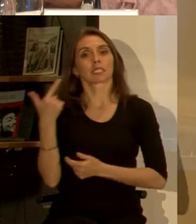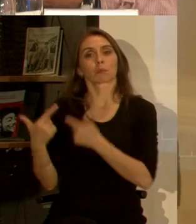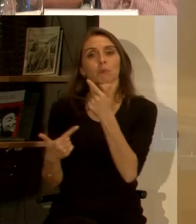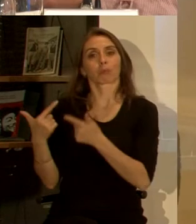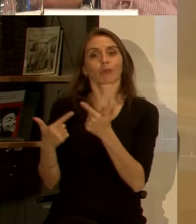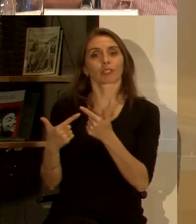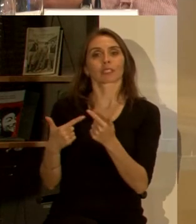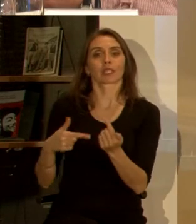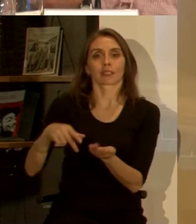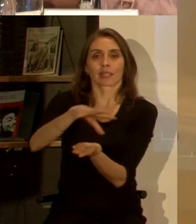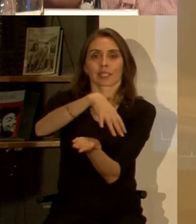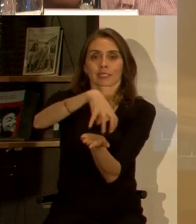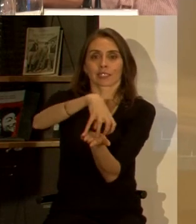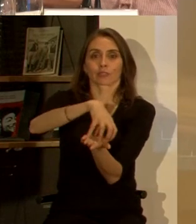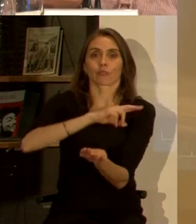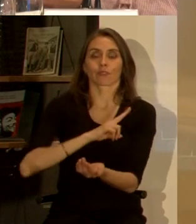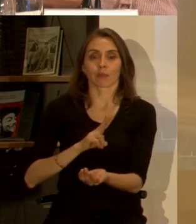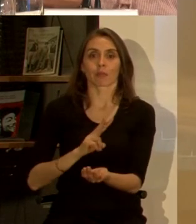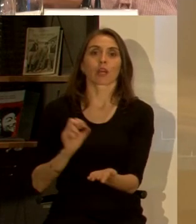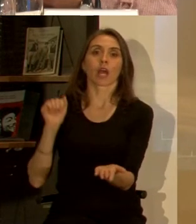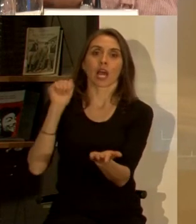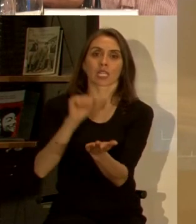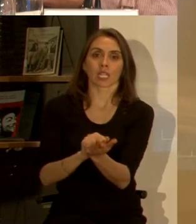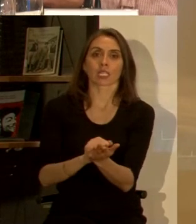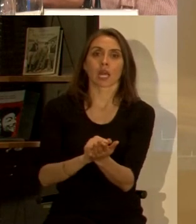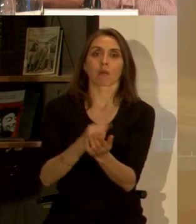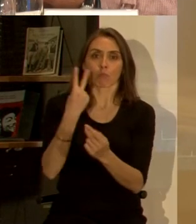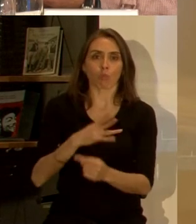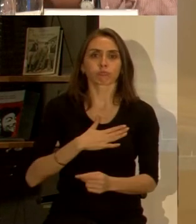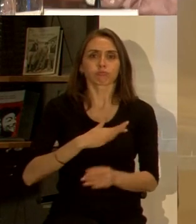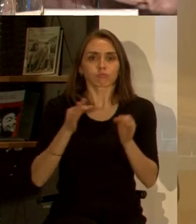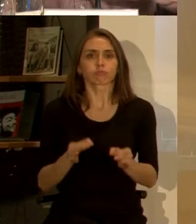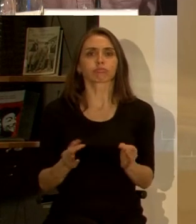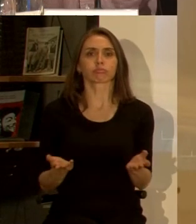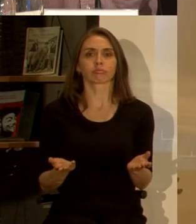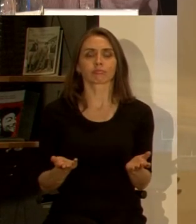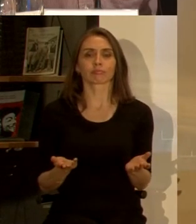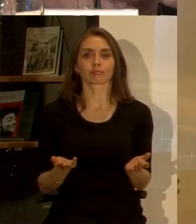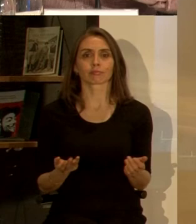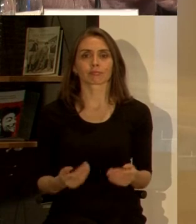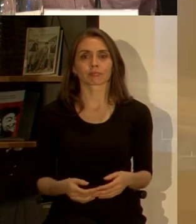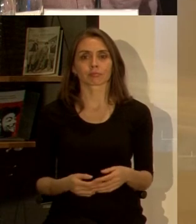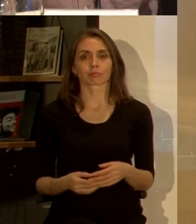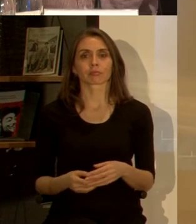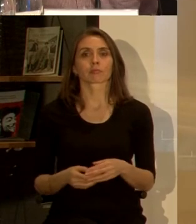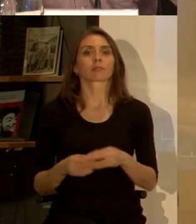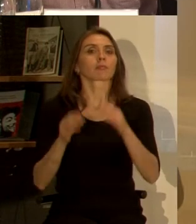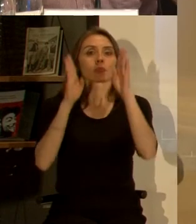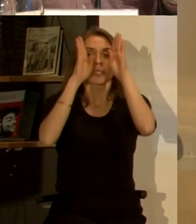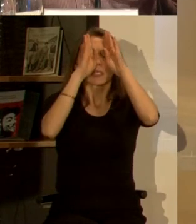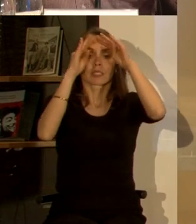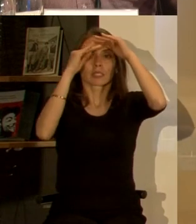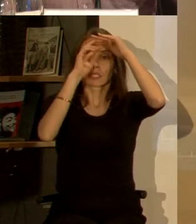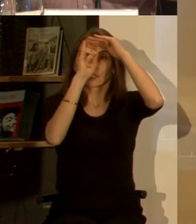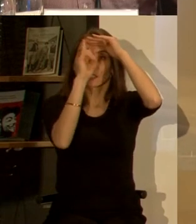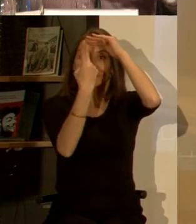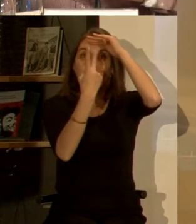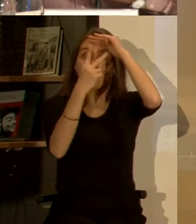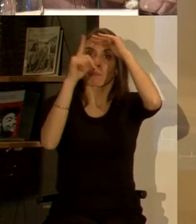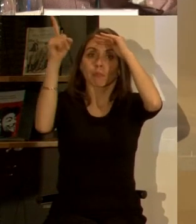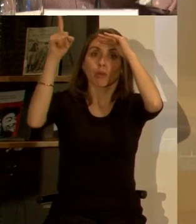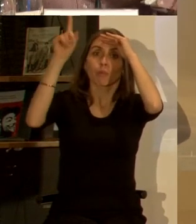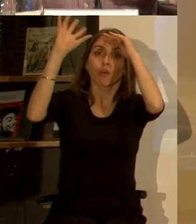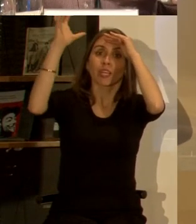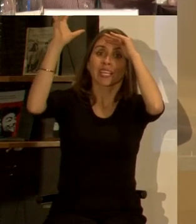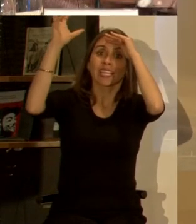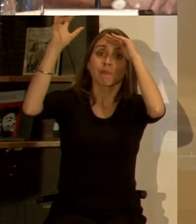que permita que esta ciudad pueda reclamar lo que le corresponde por tanto el paradigma el cambio climático ¿no es